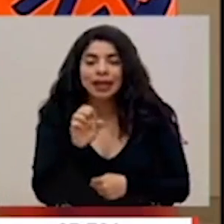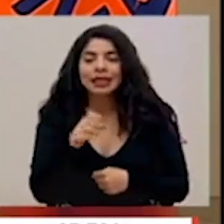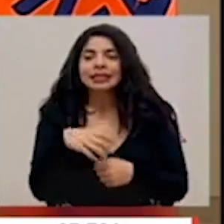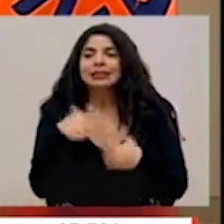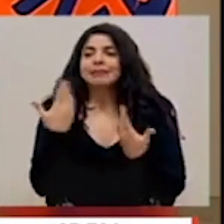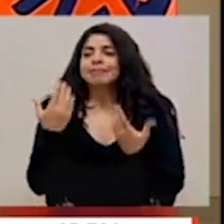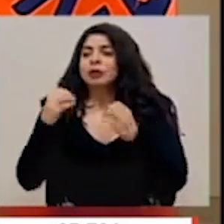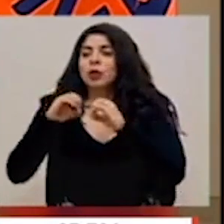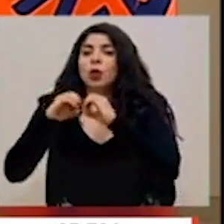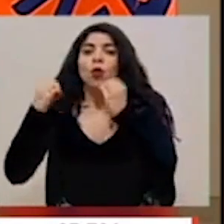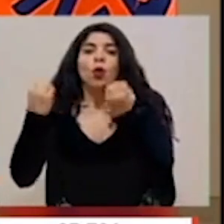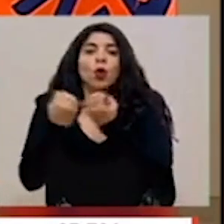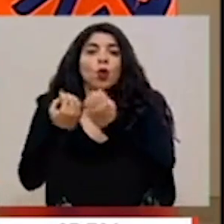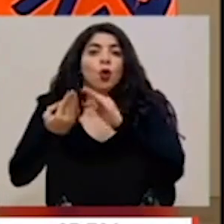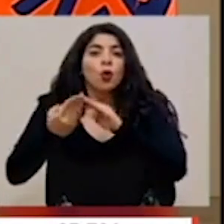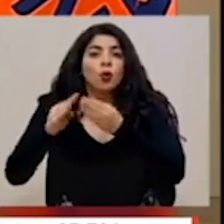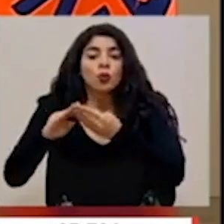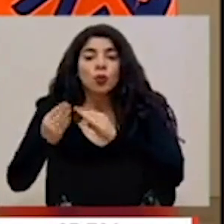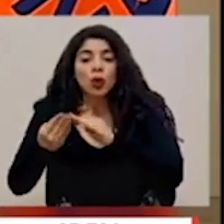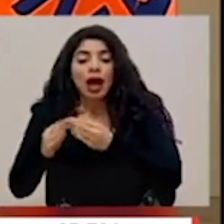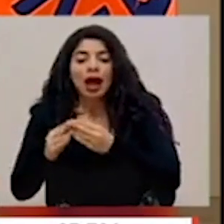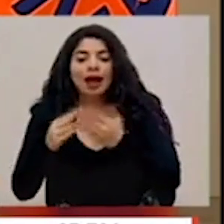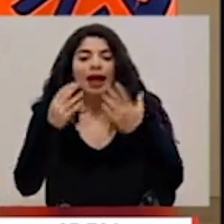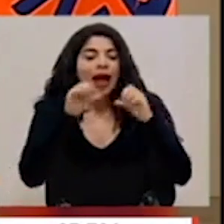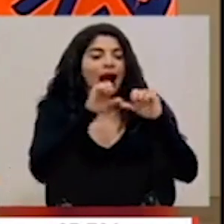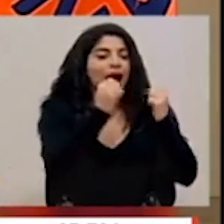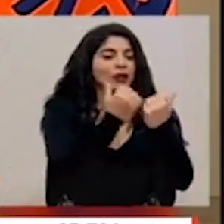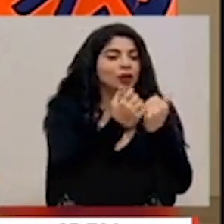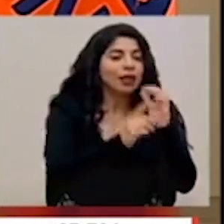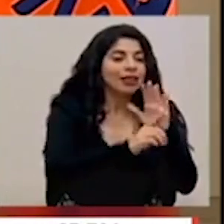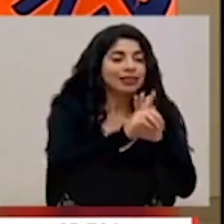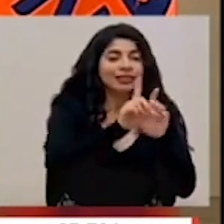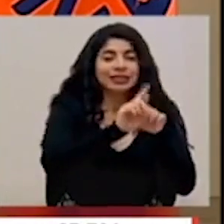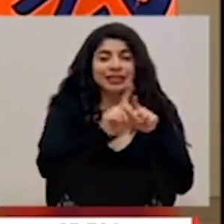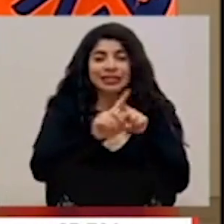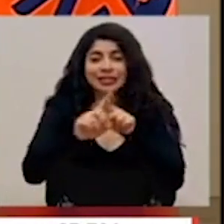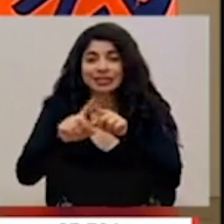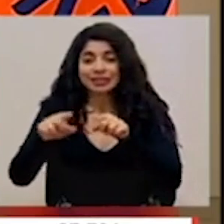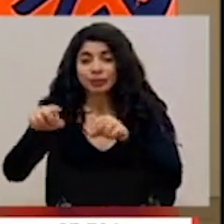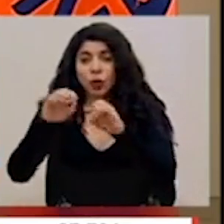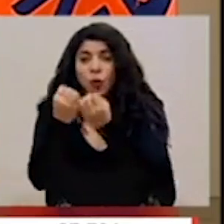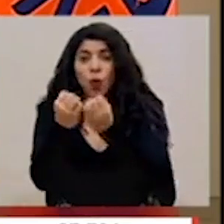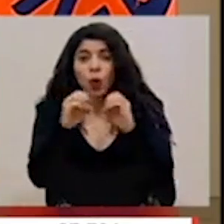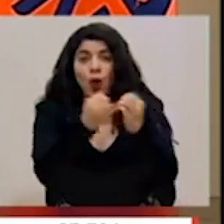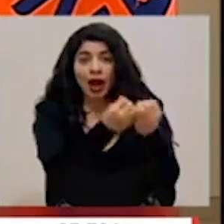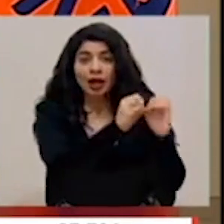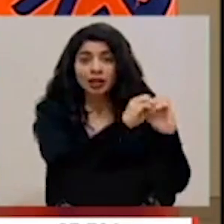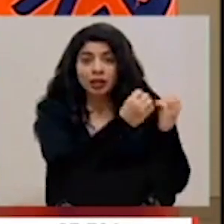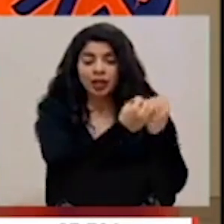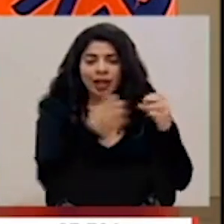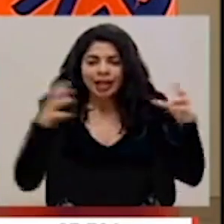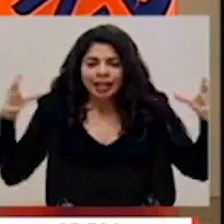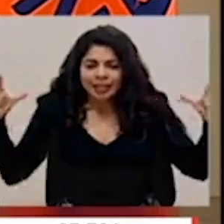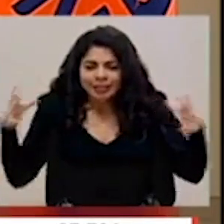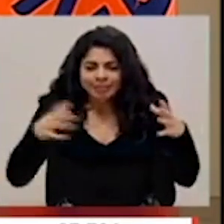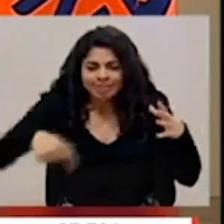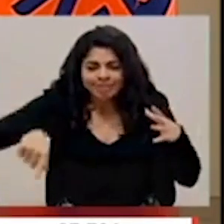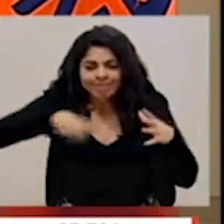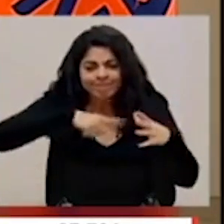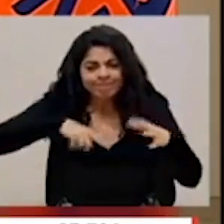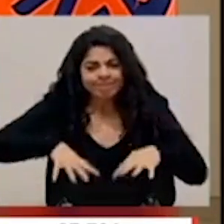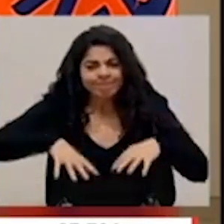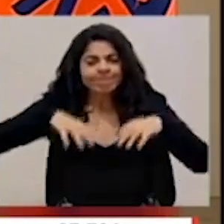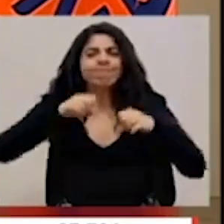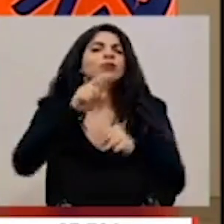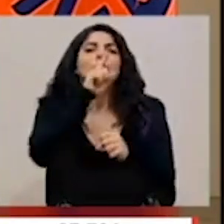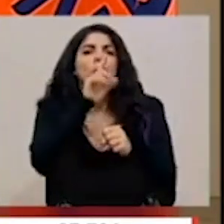las organizaciones comunales, asociaciones de desarrollo y otras formas de organización comunal debemos comprometernos